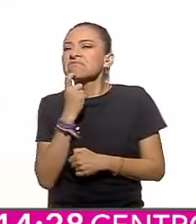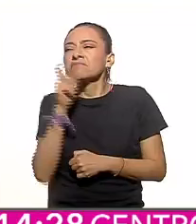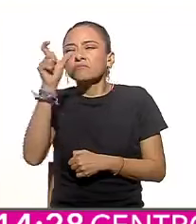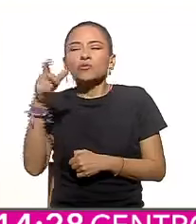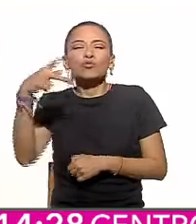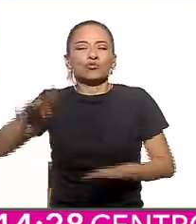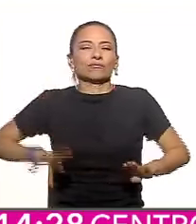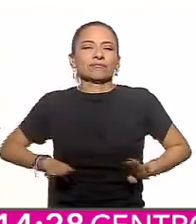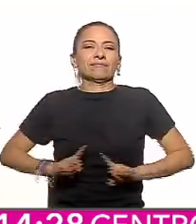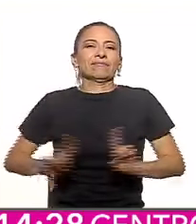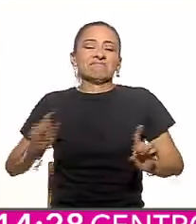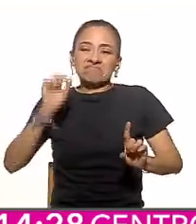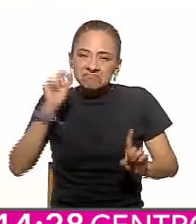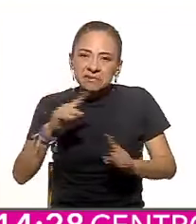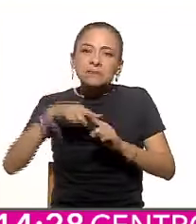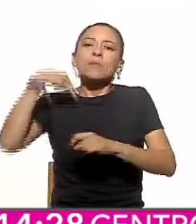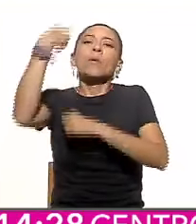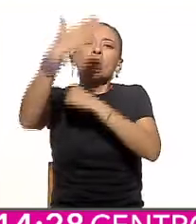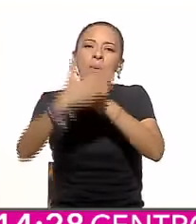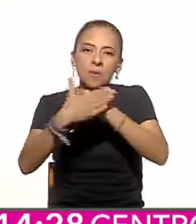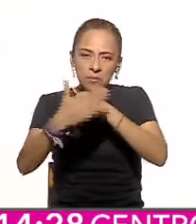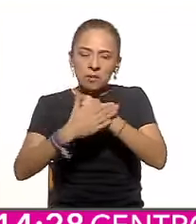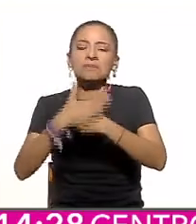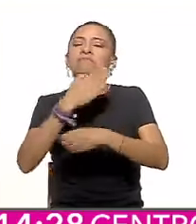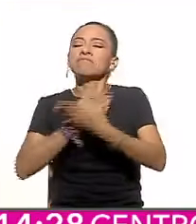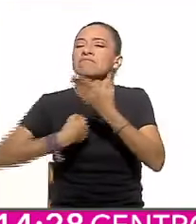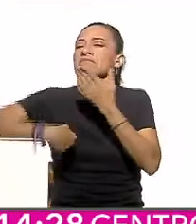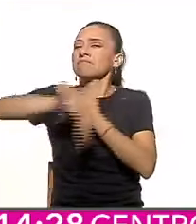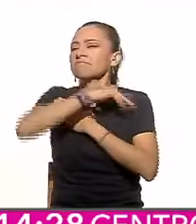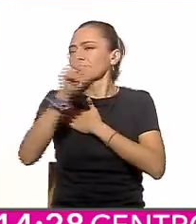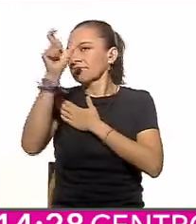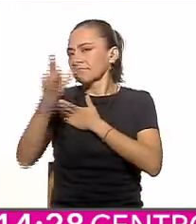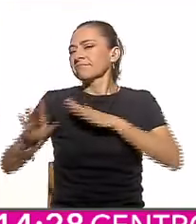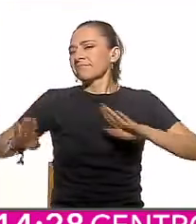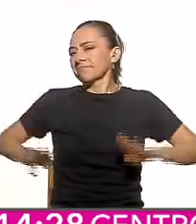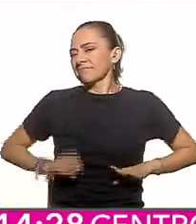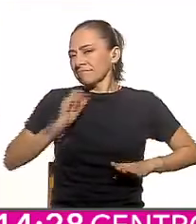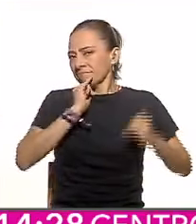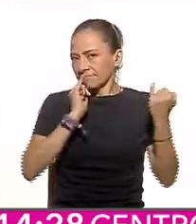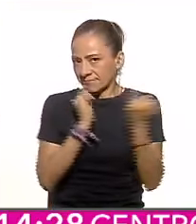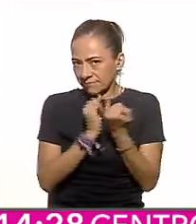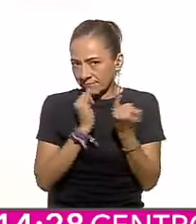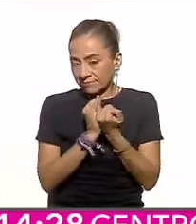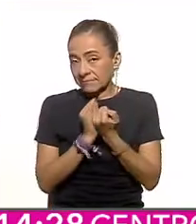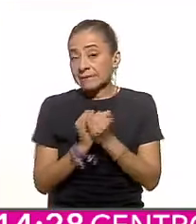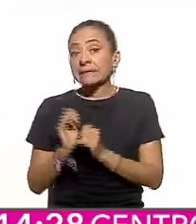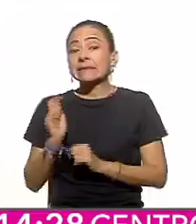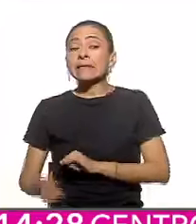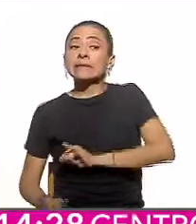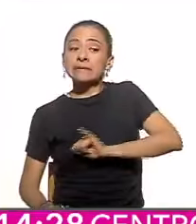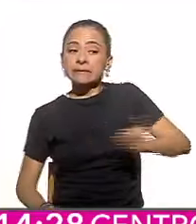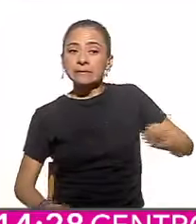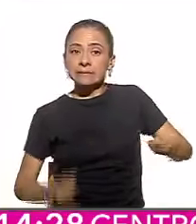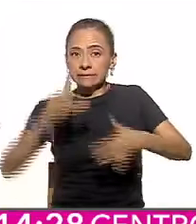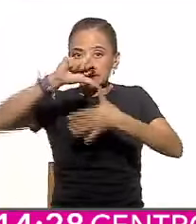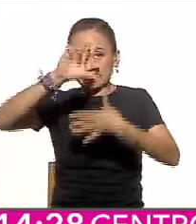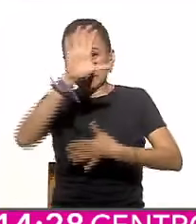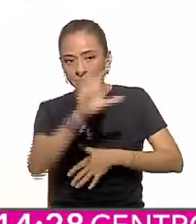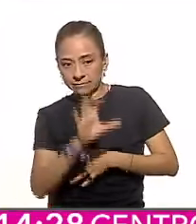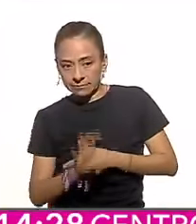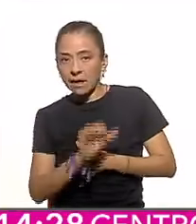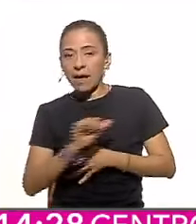Sheinbaum Pardo. Pero, la izquierda latinoamericana y sus dirigentes han mostrado,